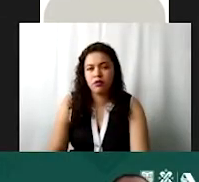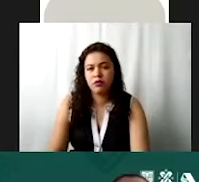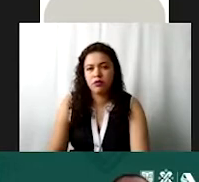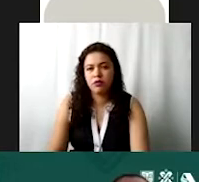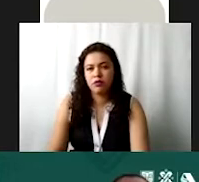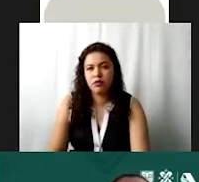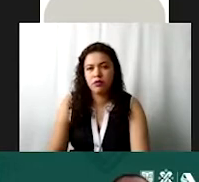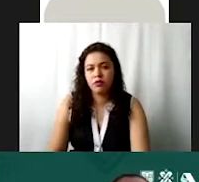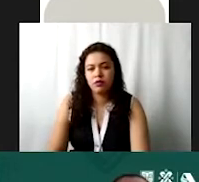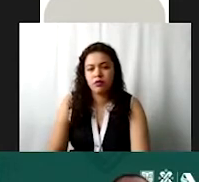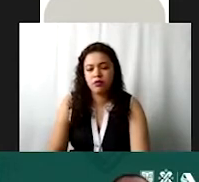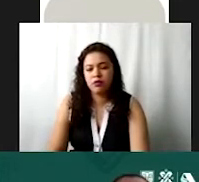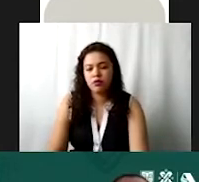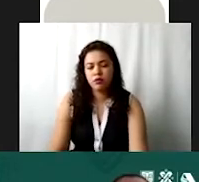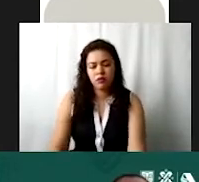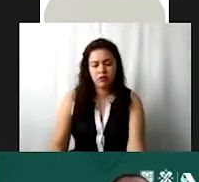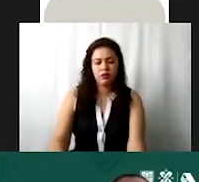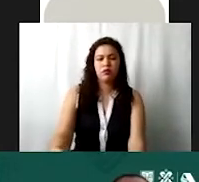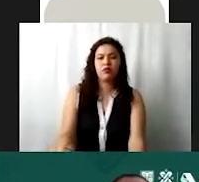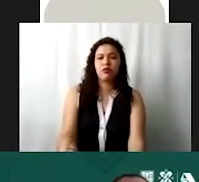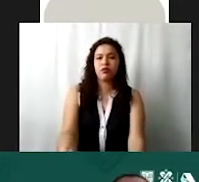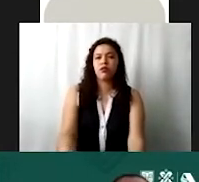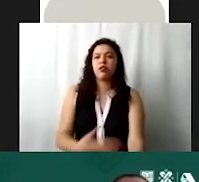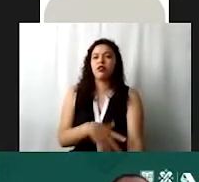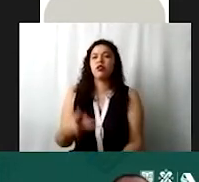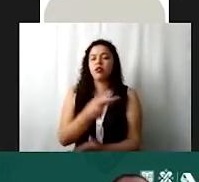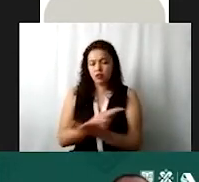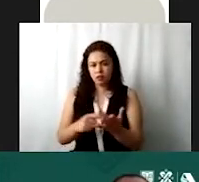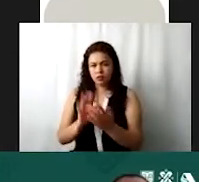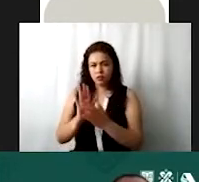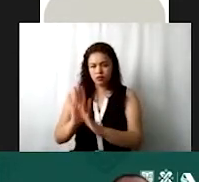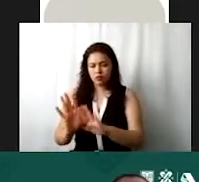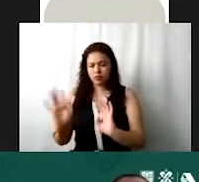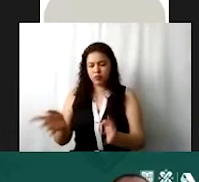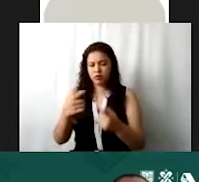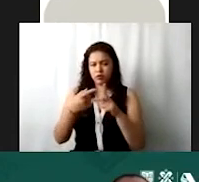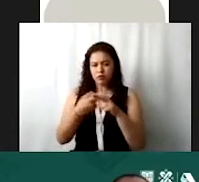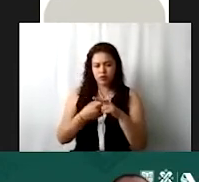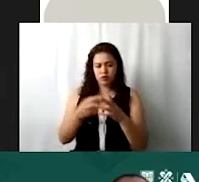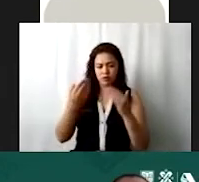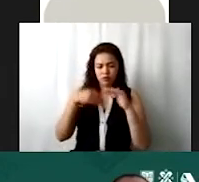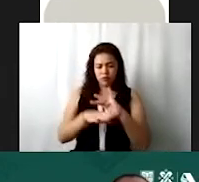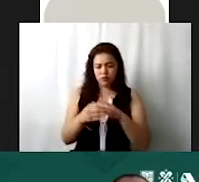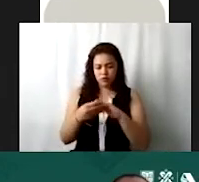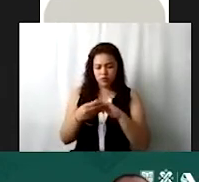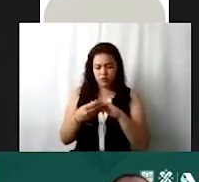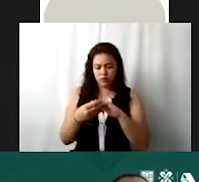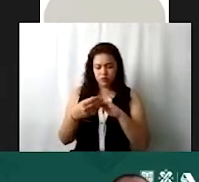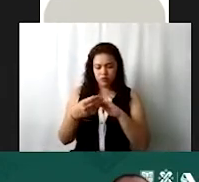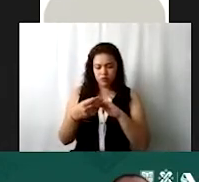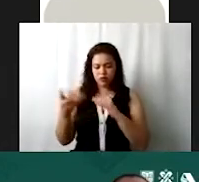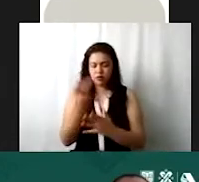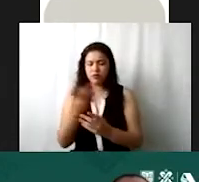Entramos entonces a la administración de programas, y ahí vamos a ver los programas que ustedes tengan y los proyectos.